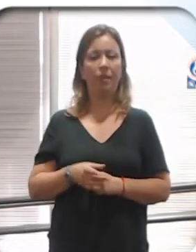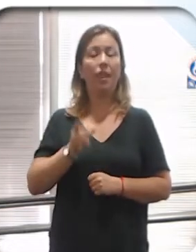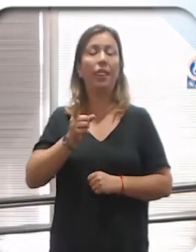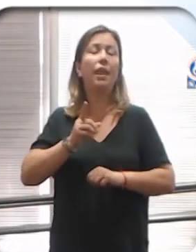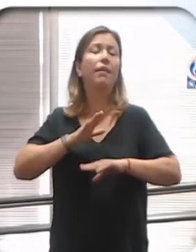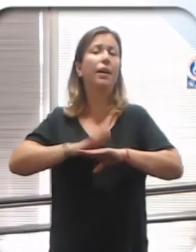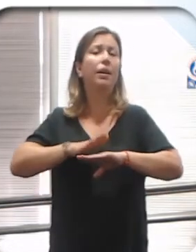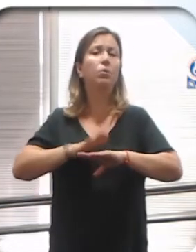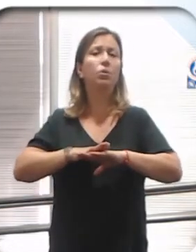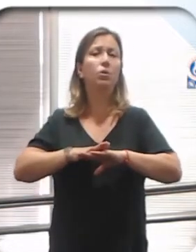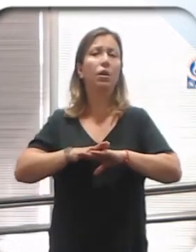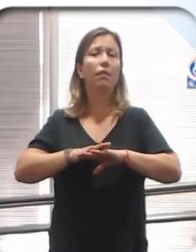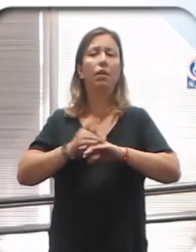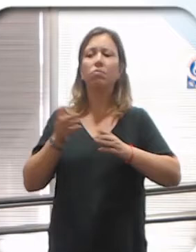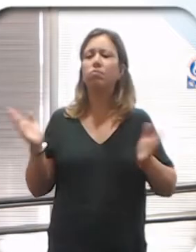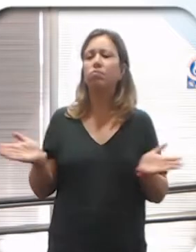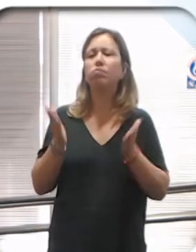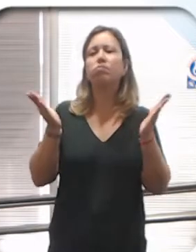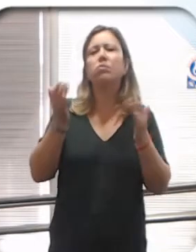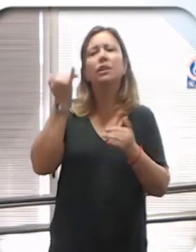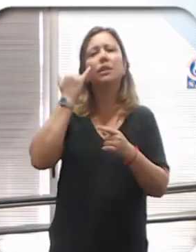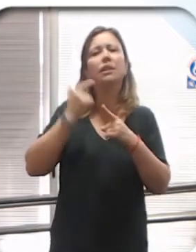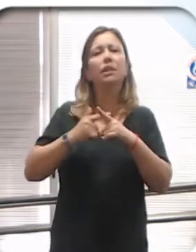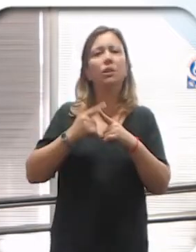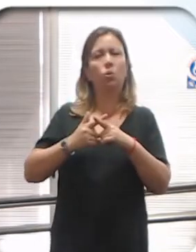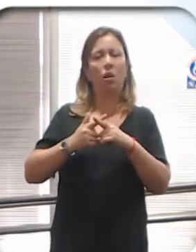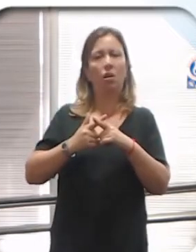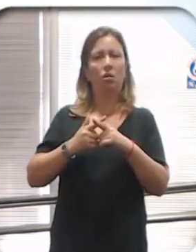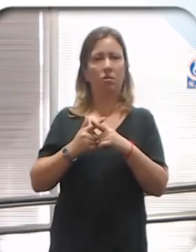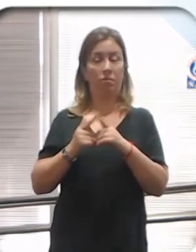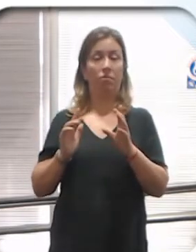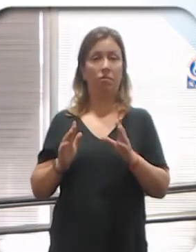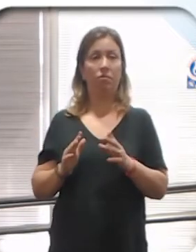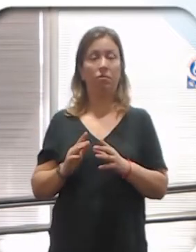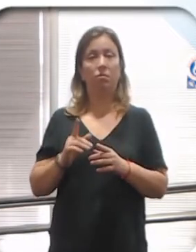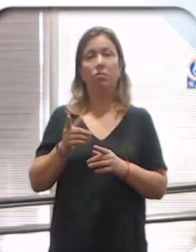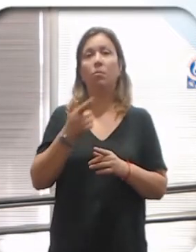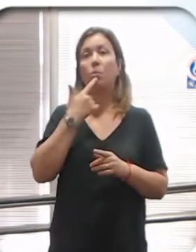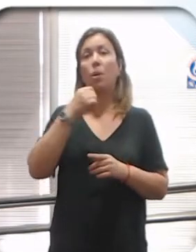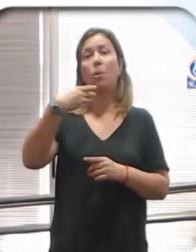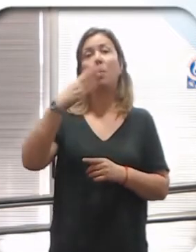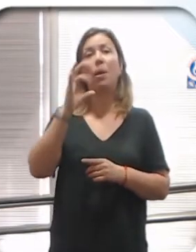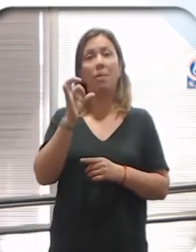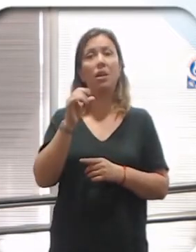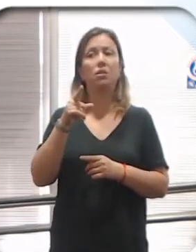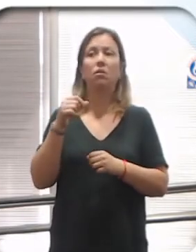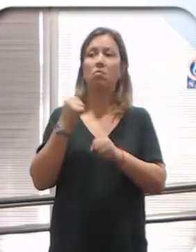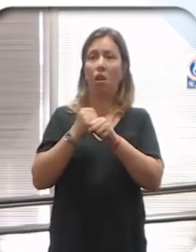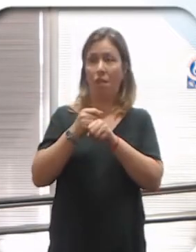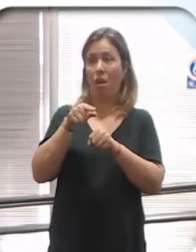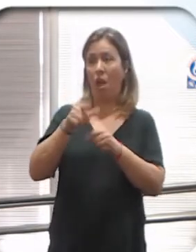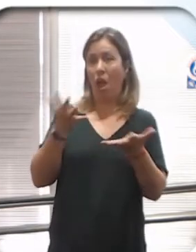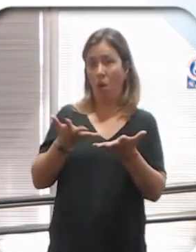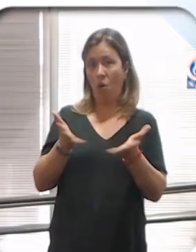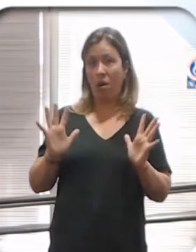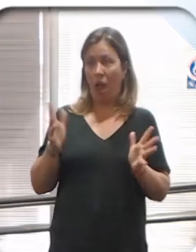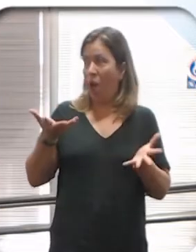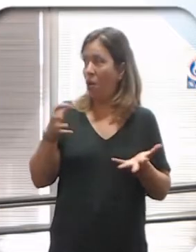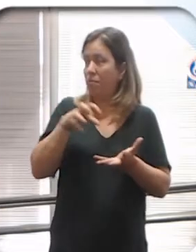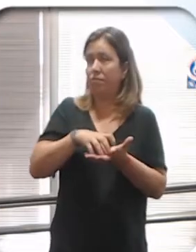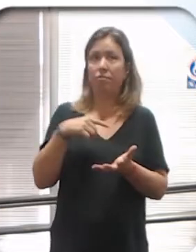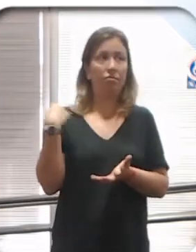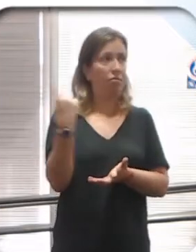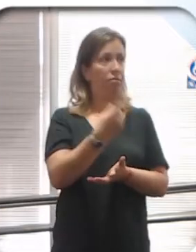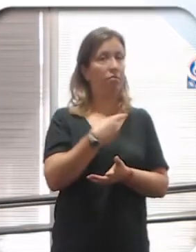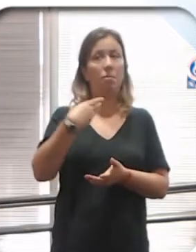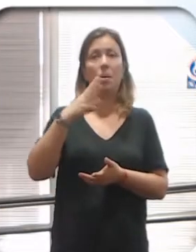responsable de la promoción de la salud sexual. Si vamos al caso, BPS viene laburando por ello, ¿no? Acá